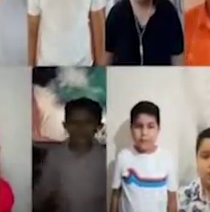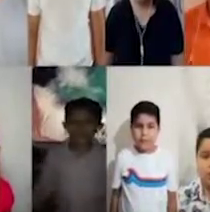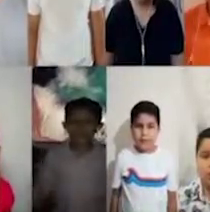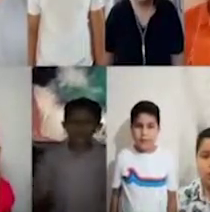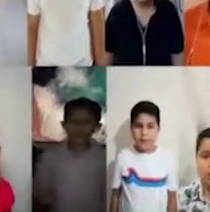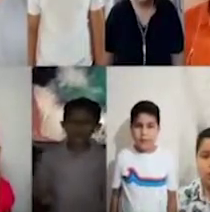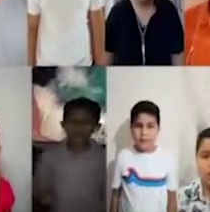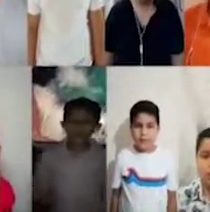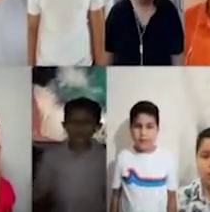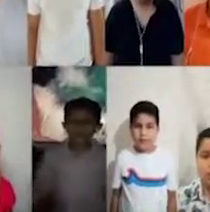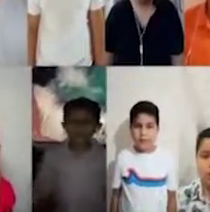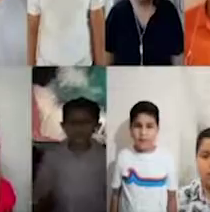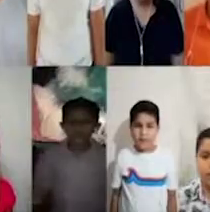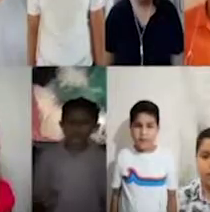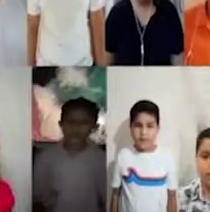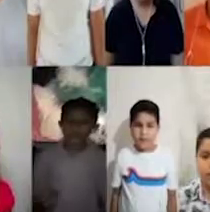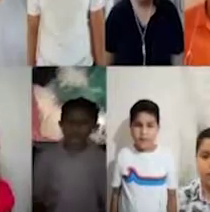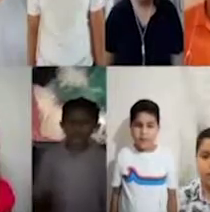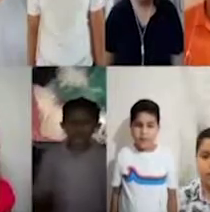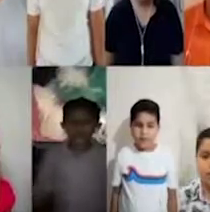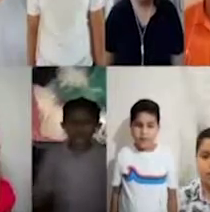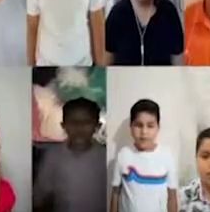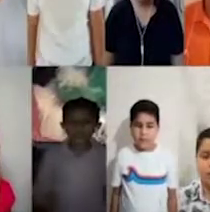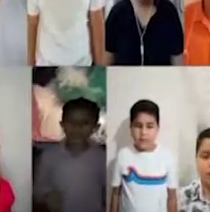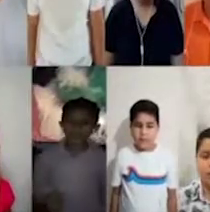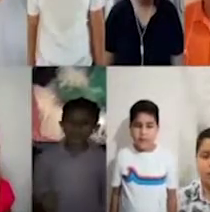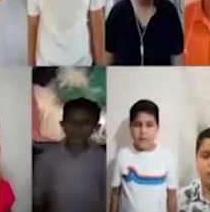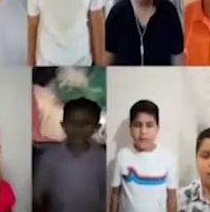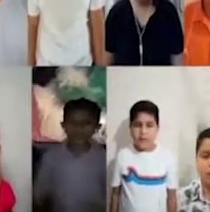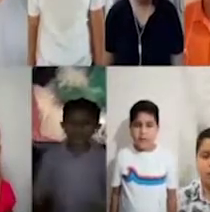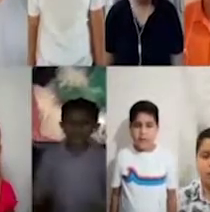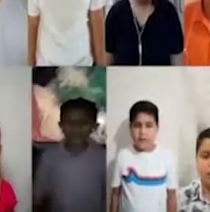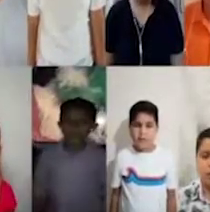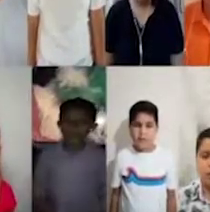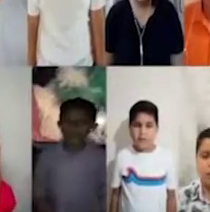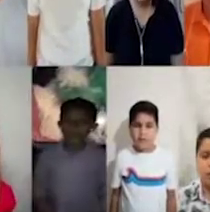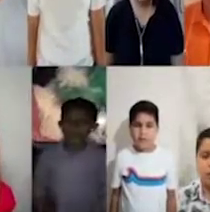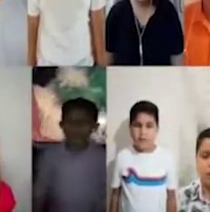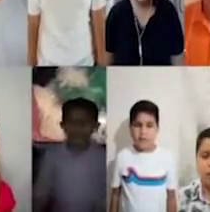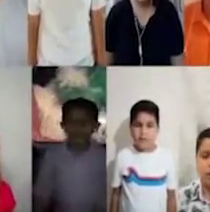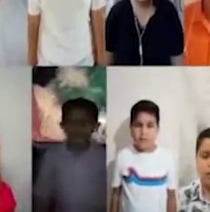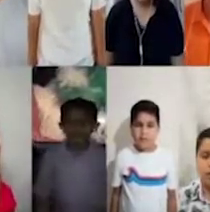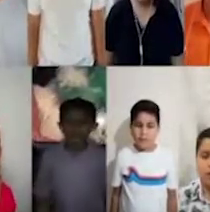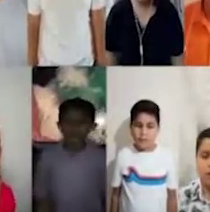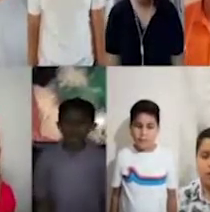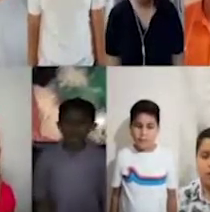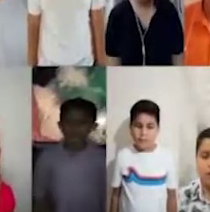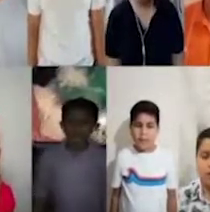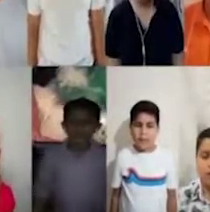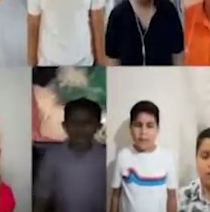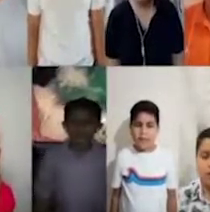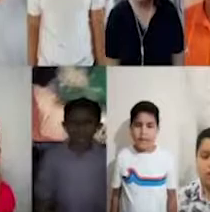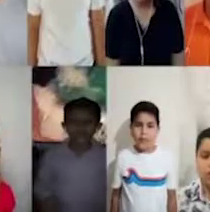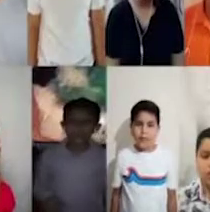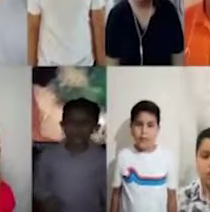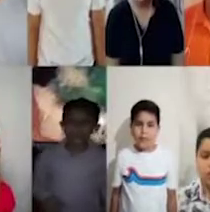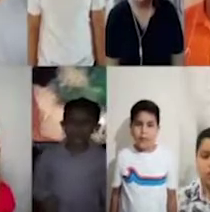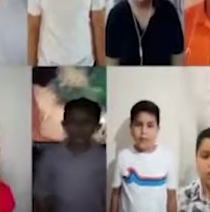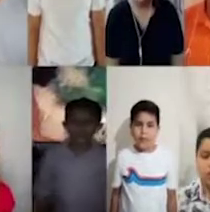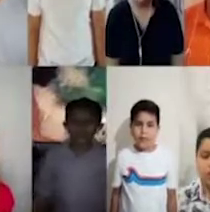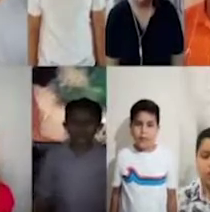La playa se acercó y enviando a las mochitas